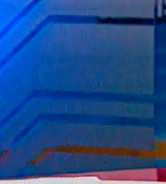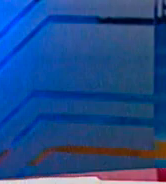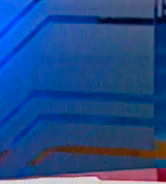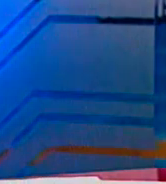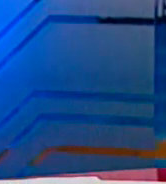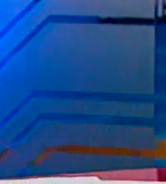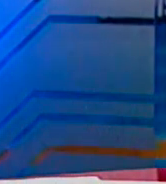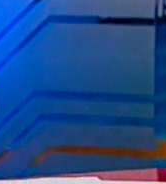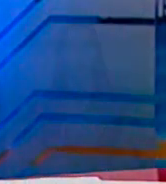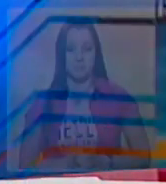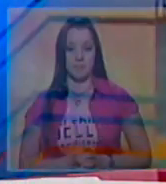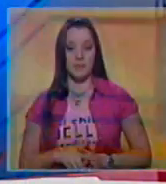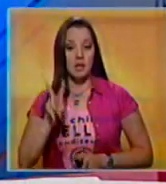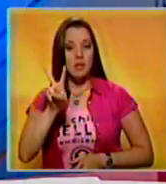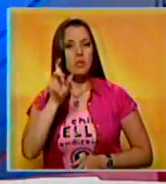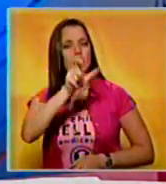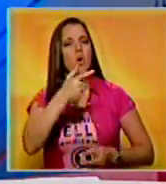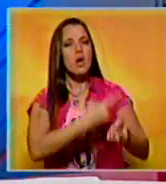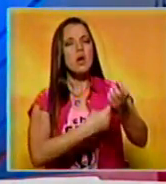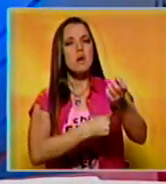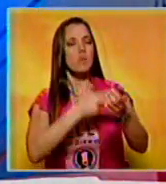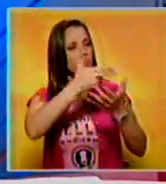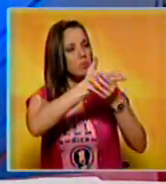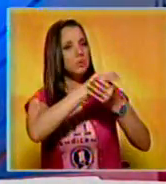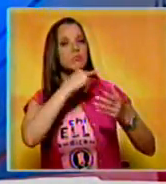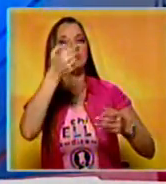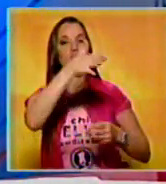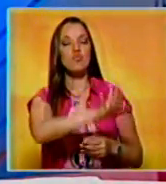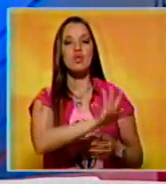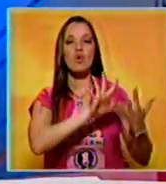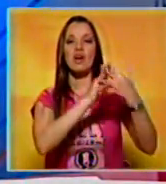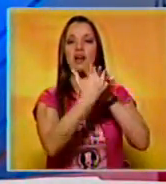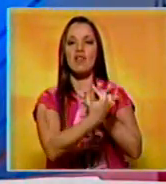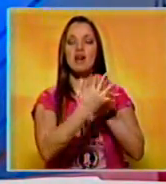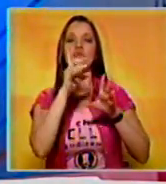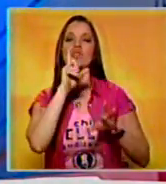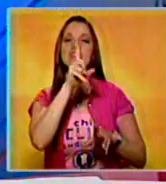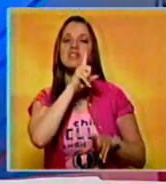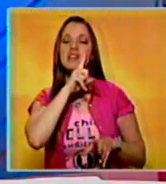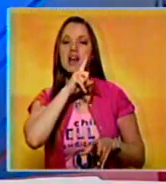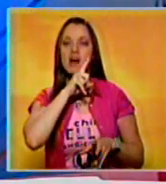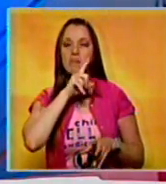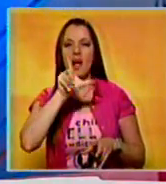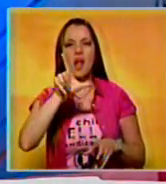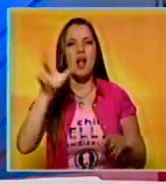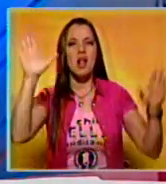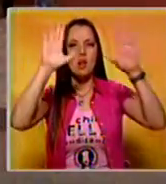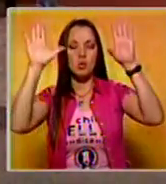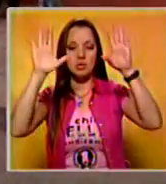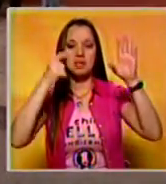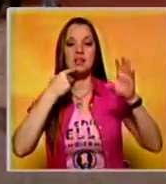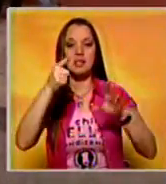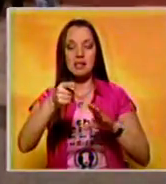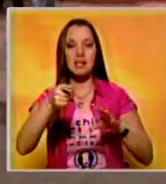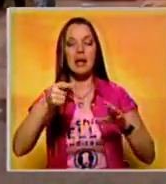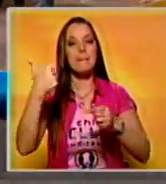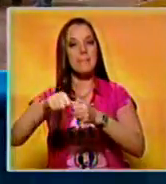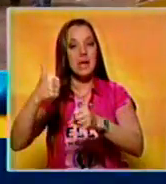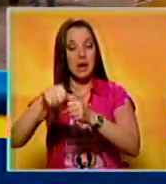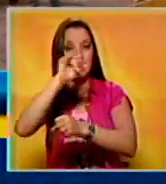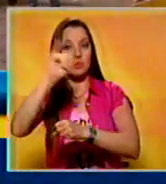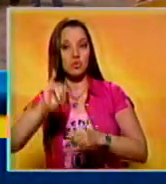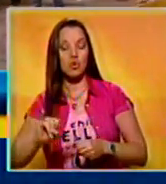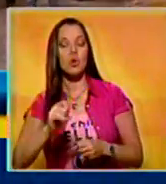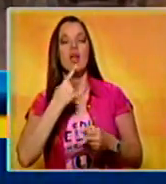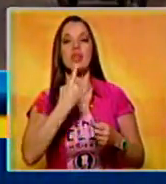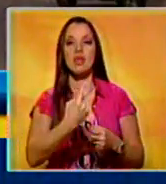Dos hermanos fueron asesinados de varios disparos en el barrio María Angélica Lucinchi de Maracaibo, Estado Zulia. Fuentes policiales indicaron